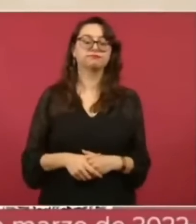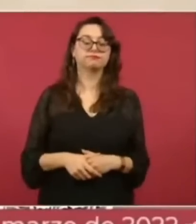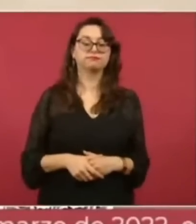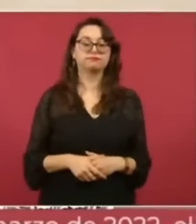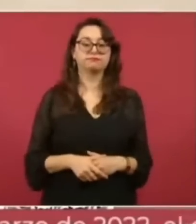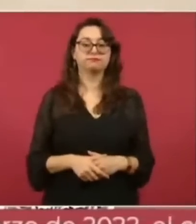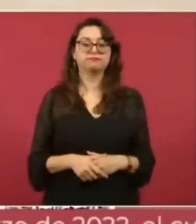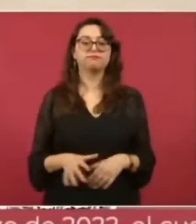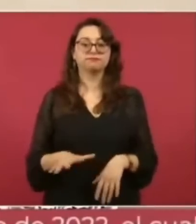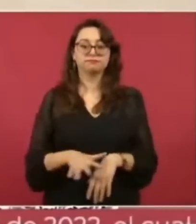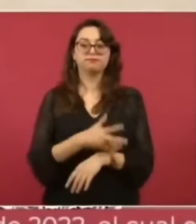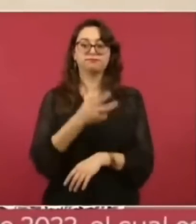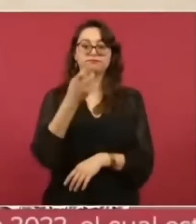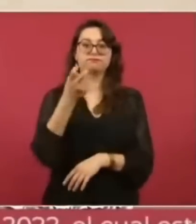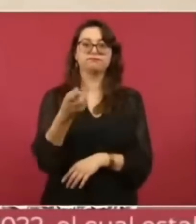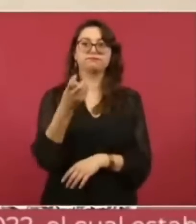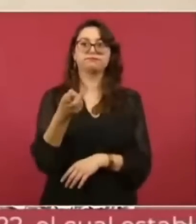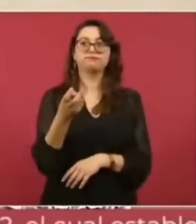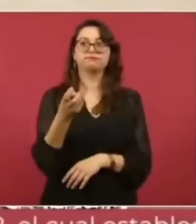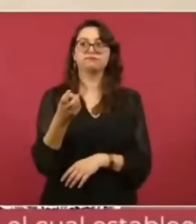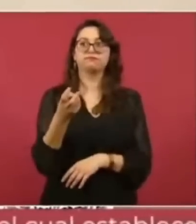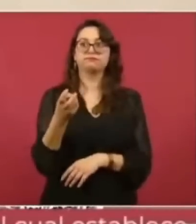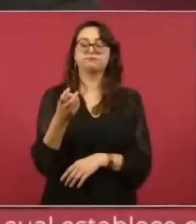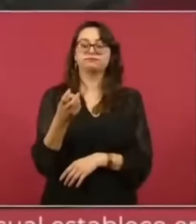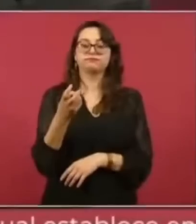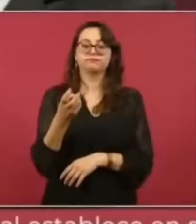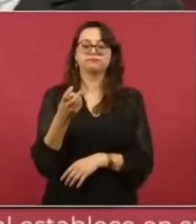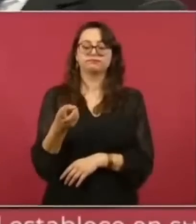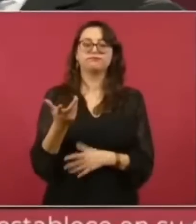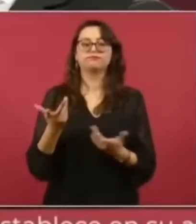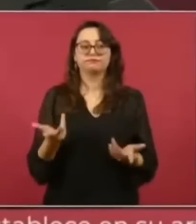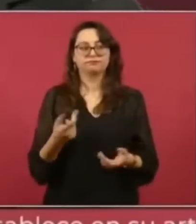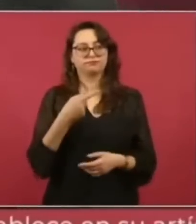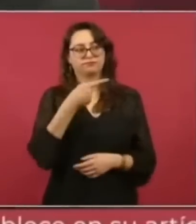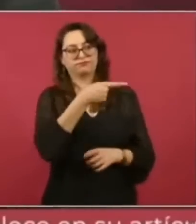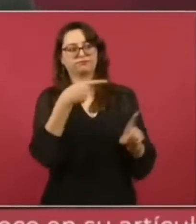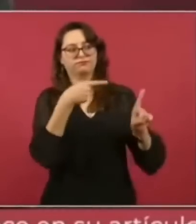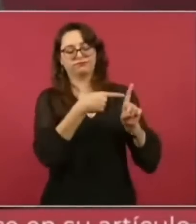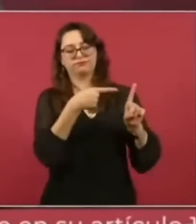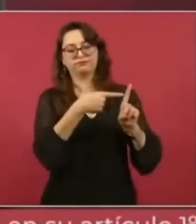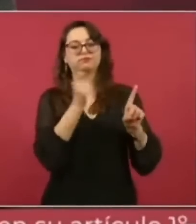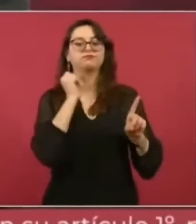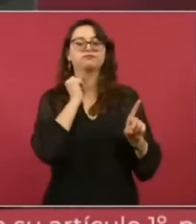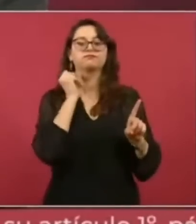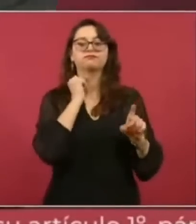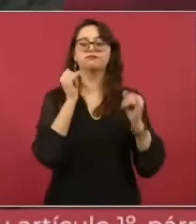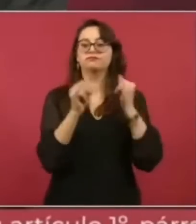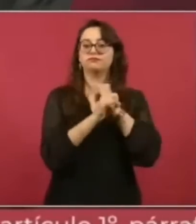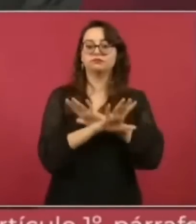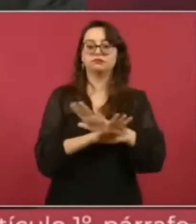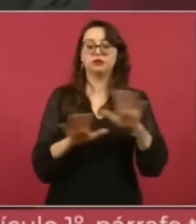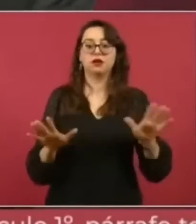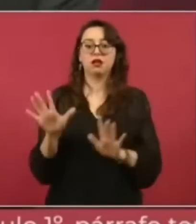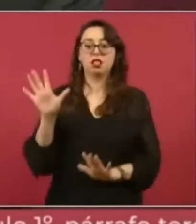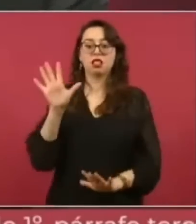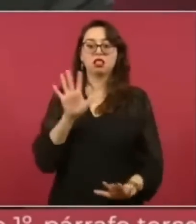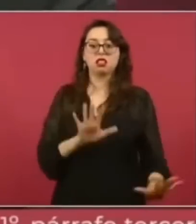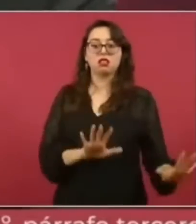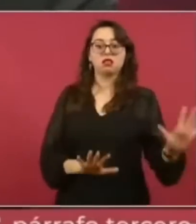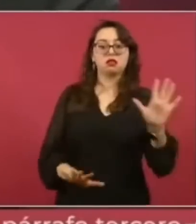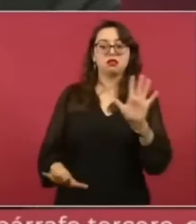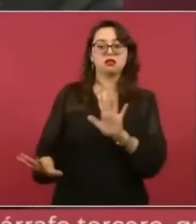por eso también la desinformación del senador raja porque